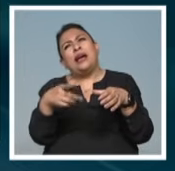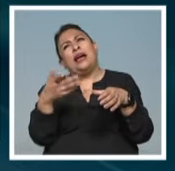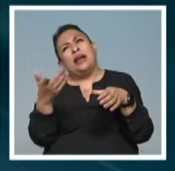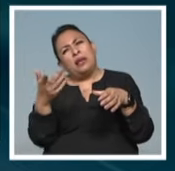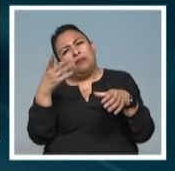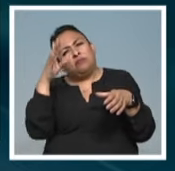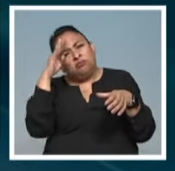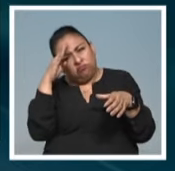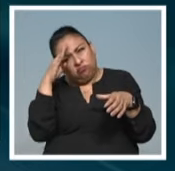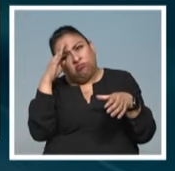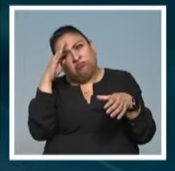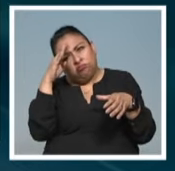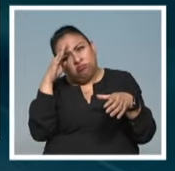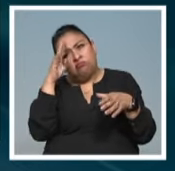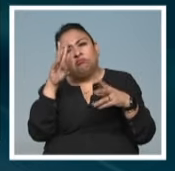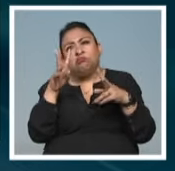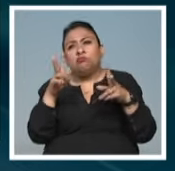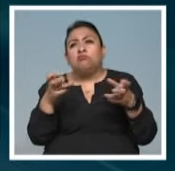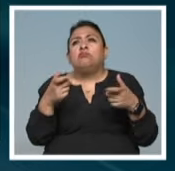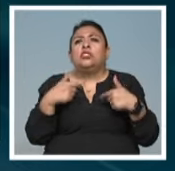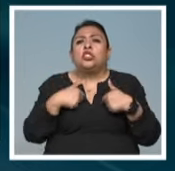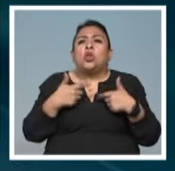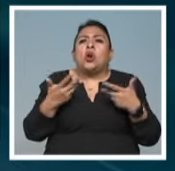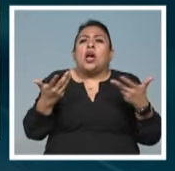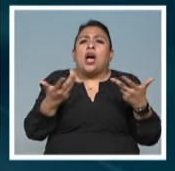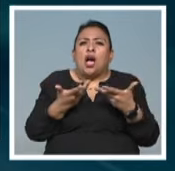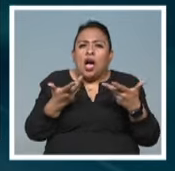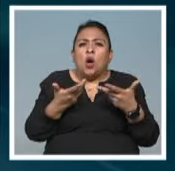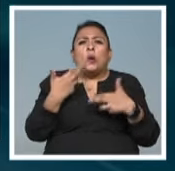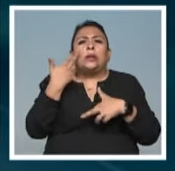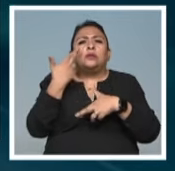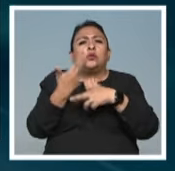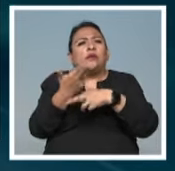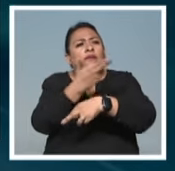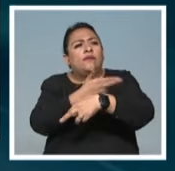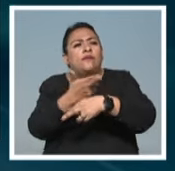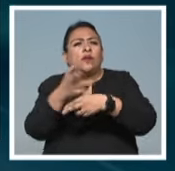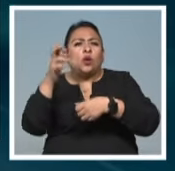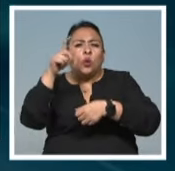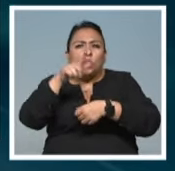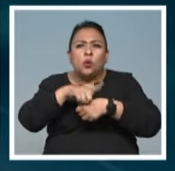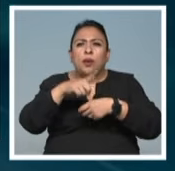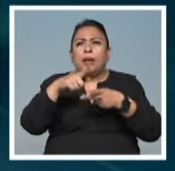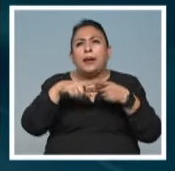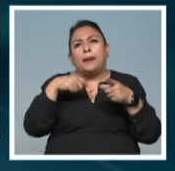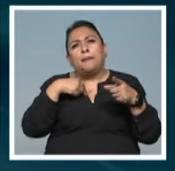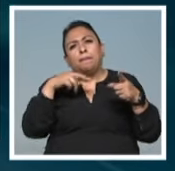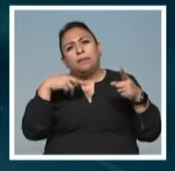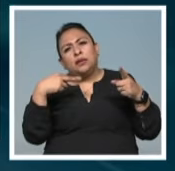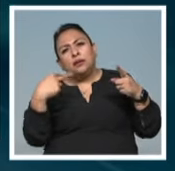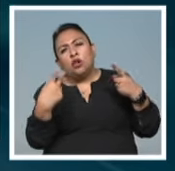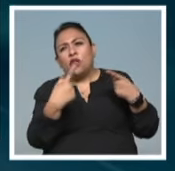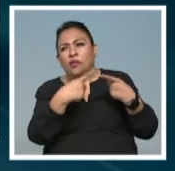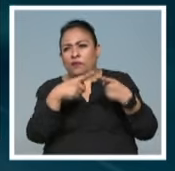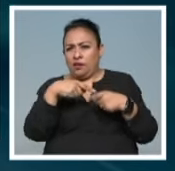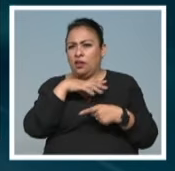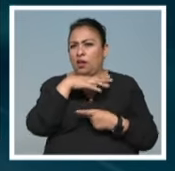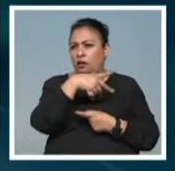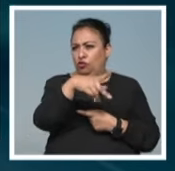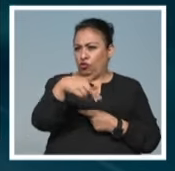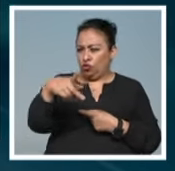reflexionar sobre el quehacer de la gestión cultural, las perspectivas que tenemos,